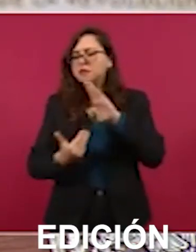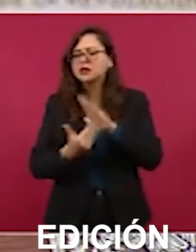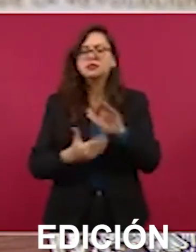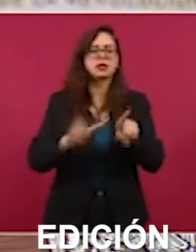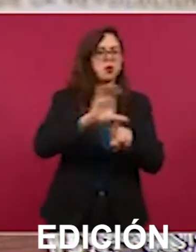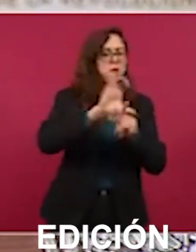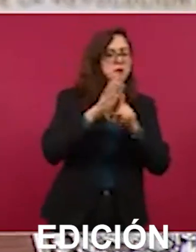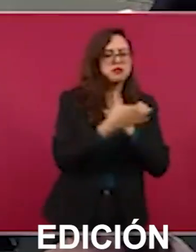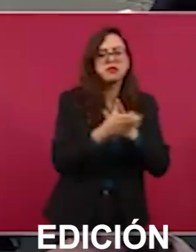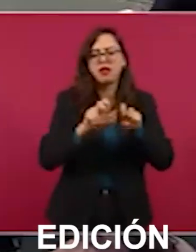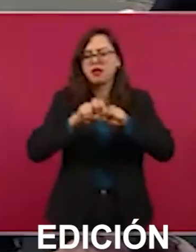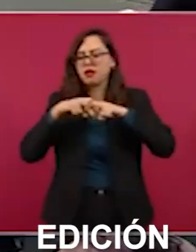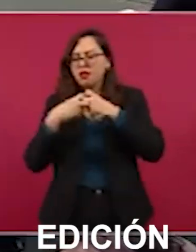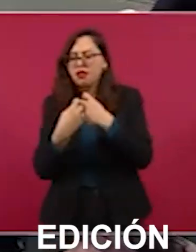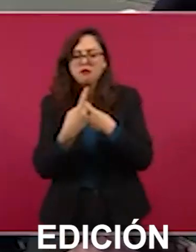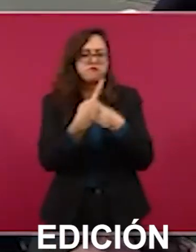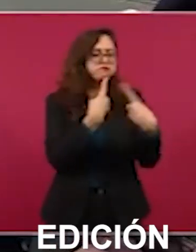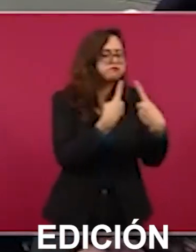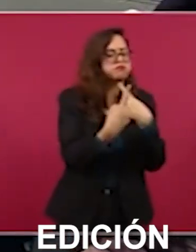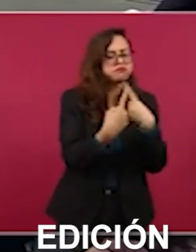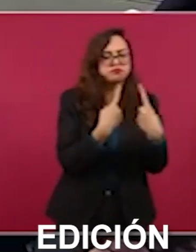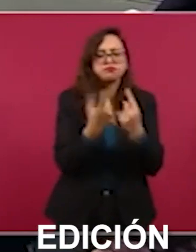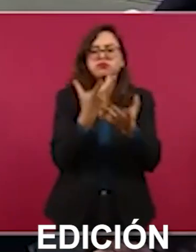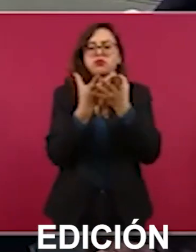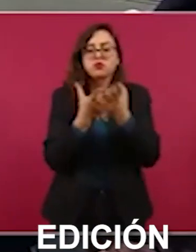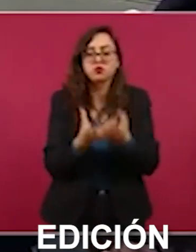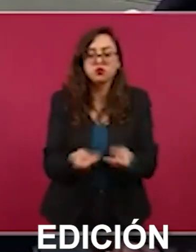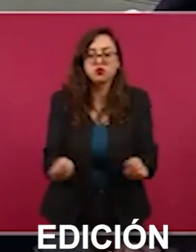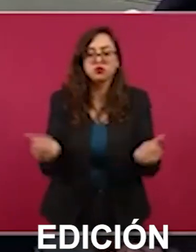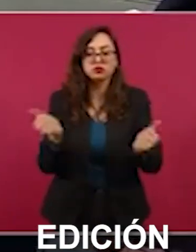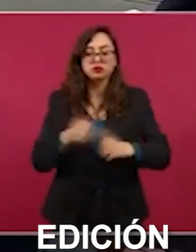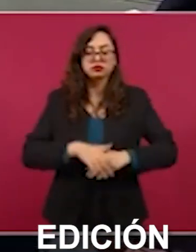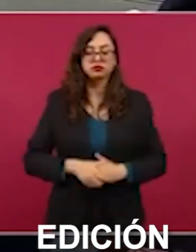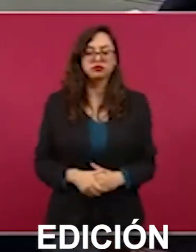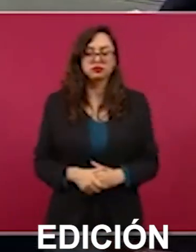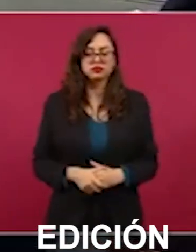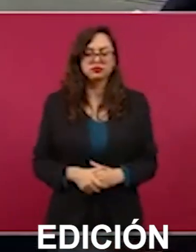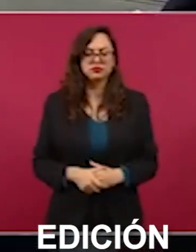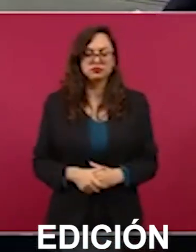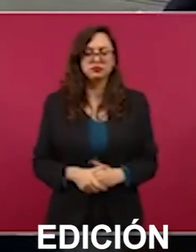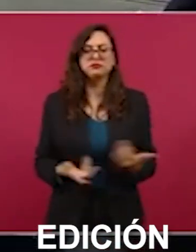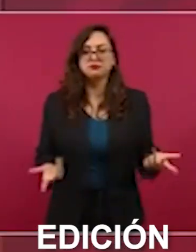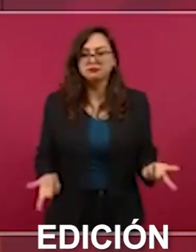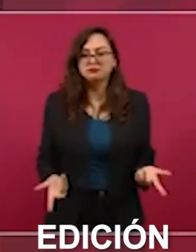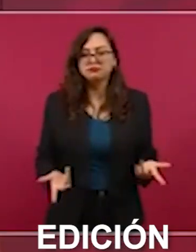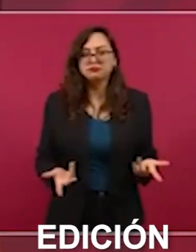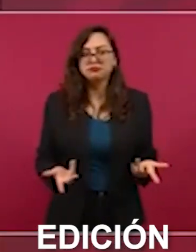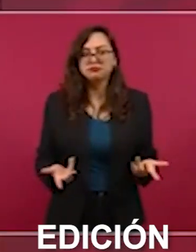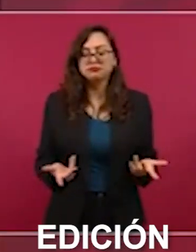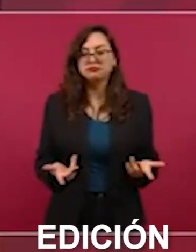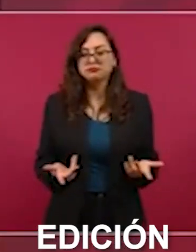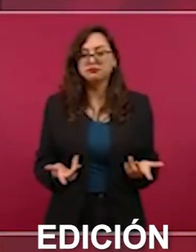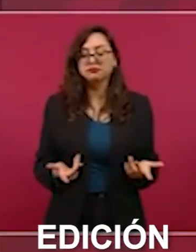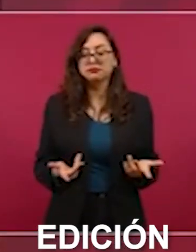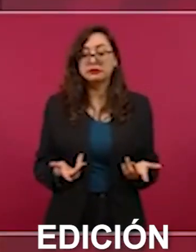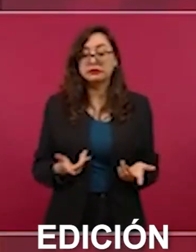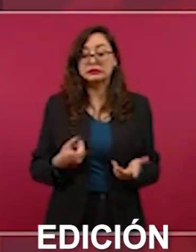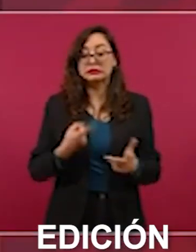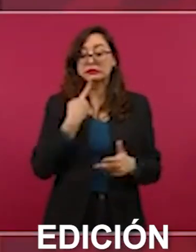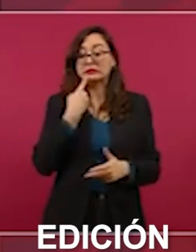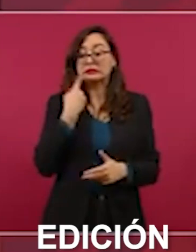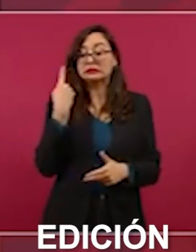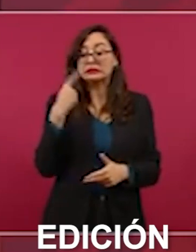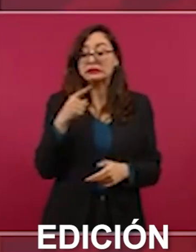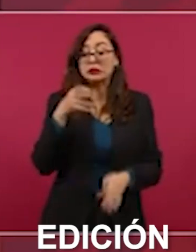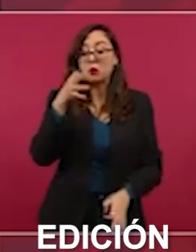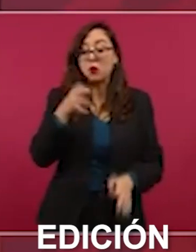resuelva y si podemos llegar a un acuerdo sin necesidad de ir a la